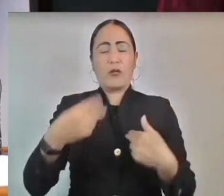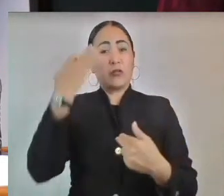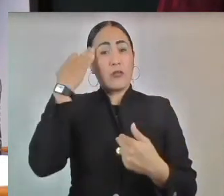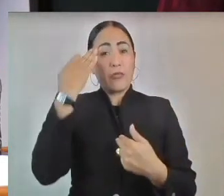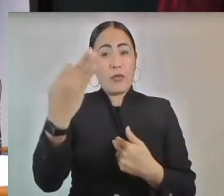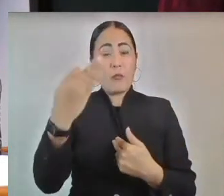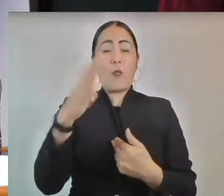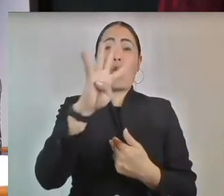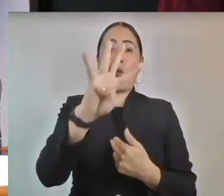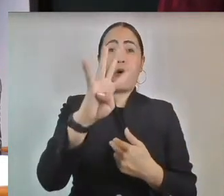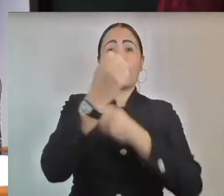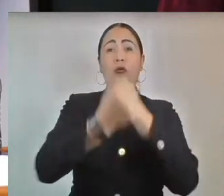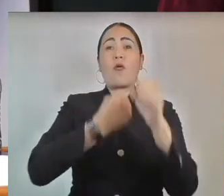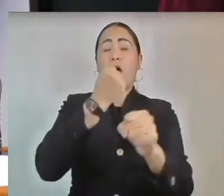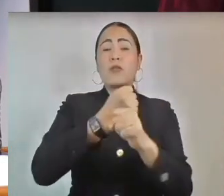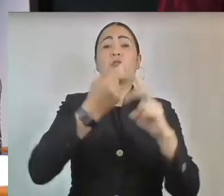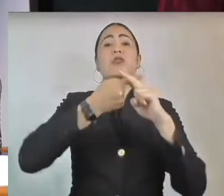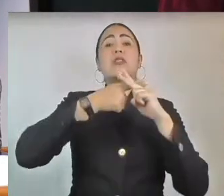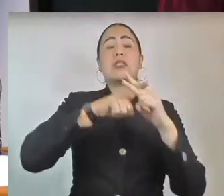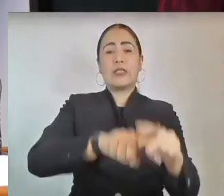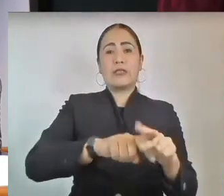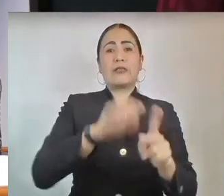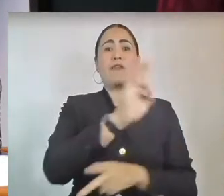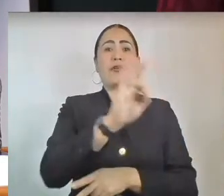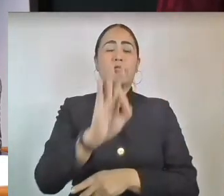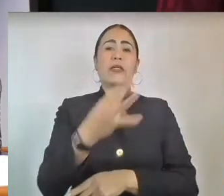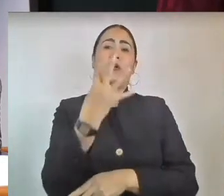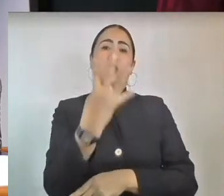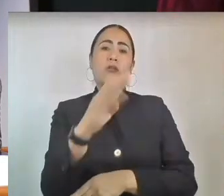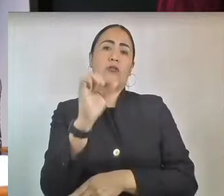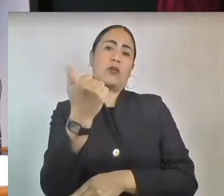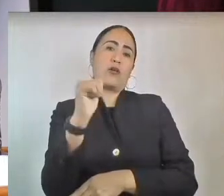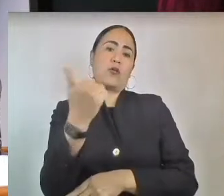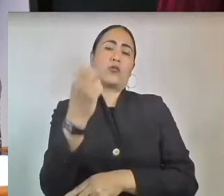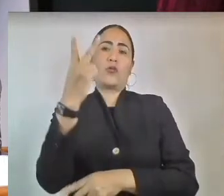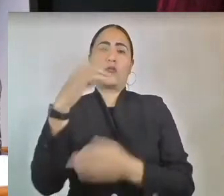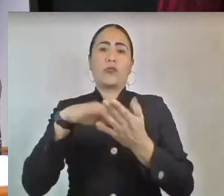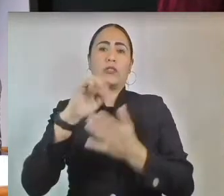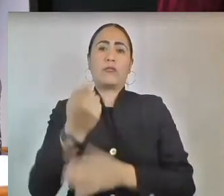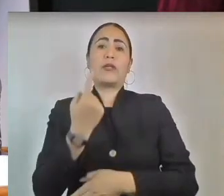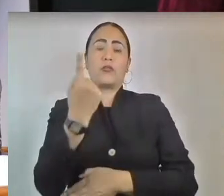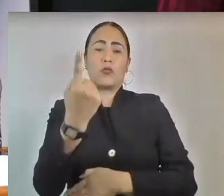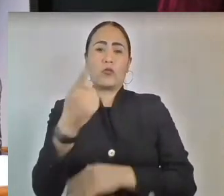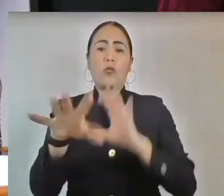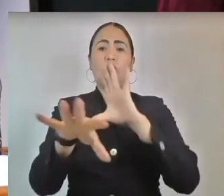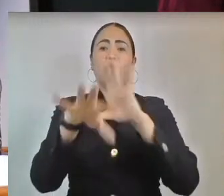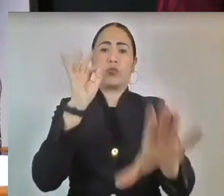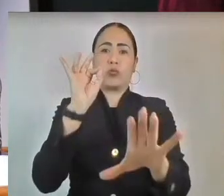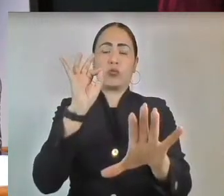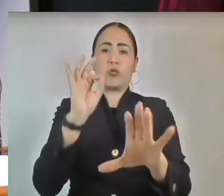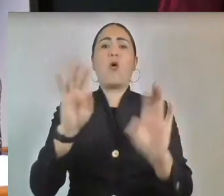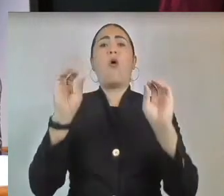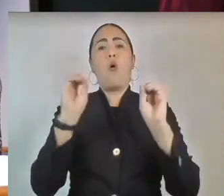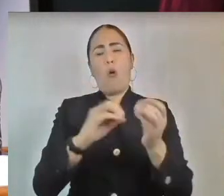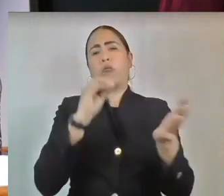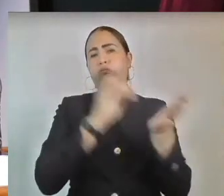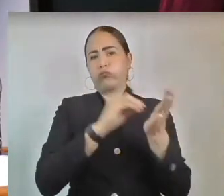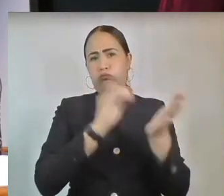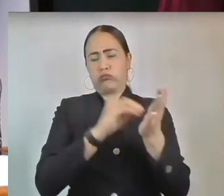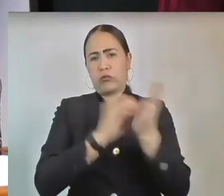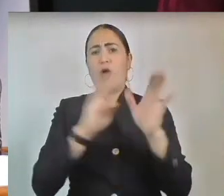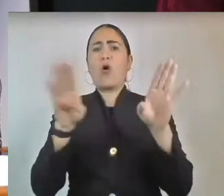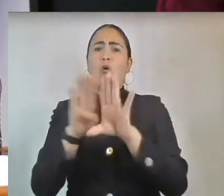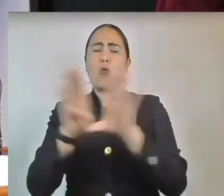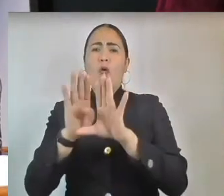y que inicia el 4 de agosto de 2021, será elegida o ratificada por el voto de las dos